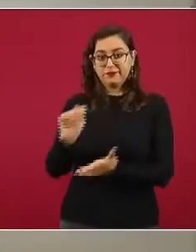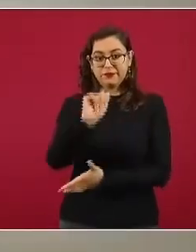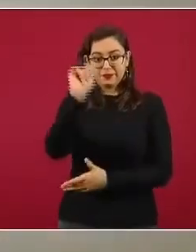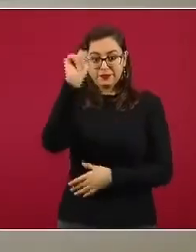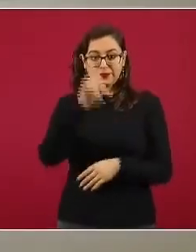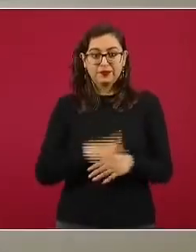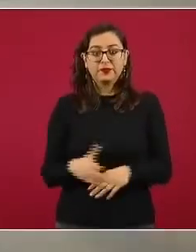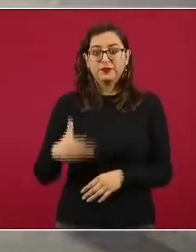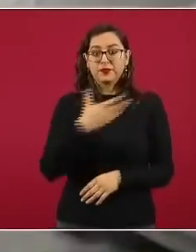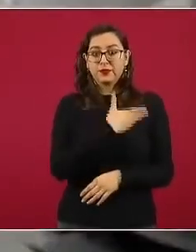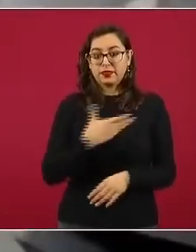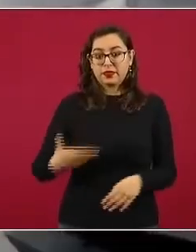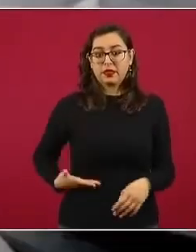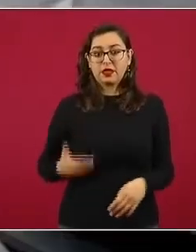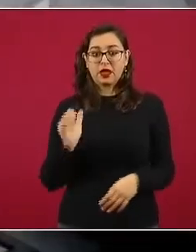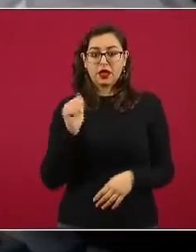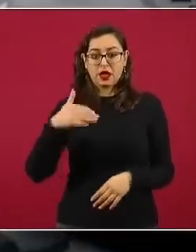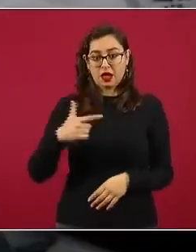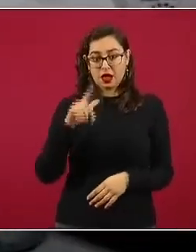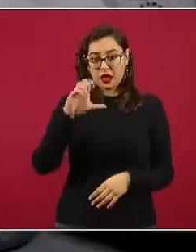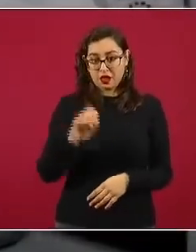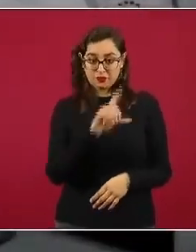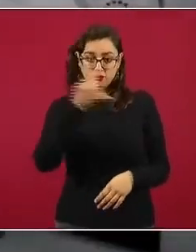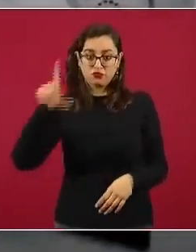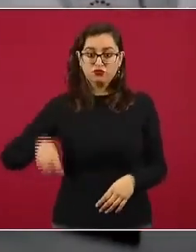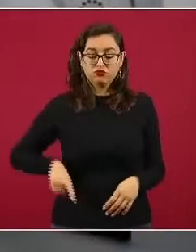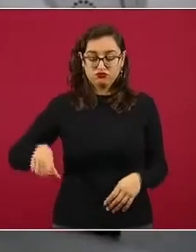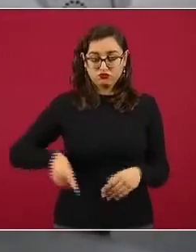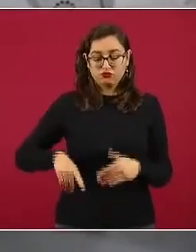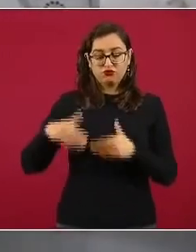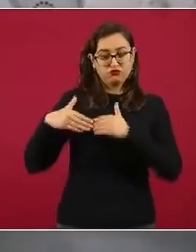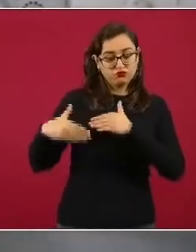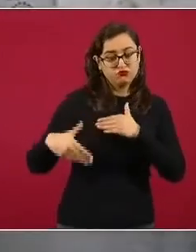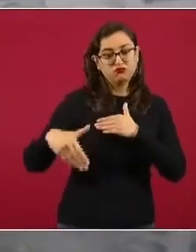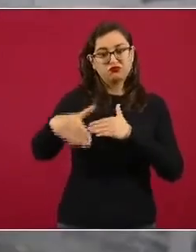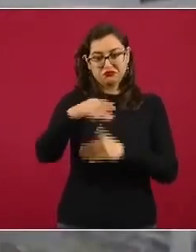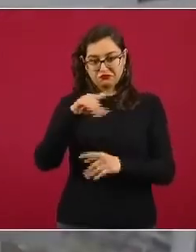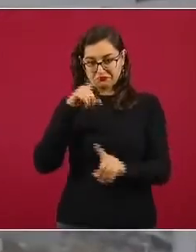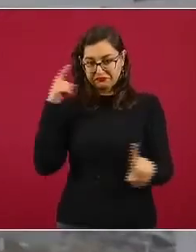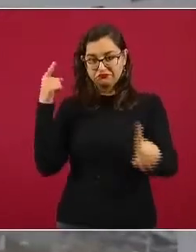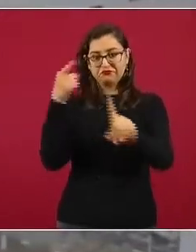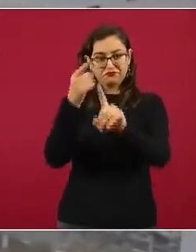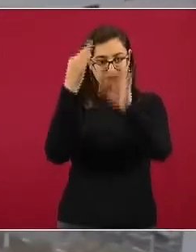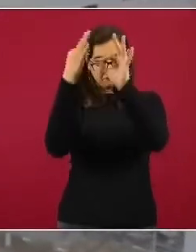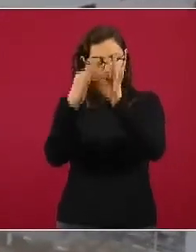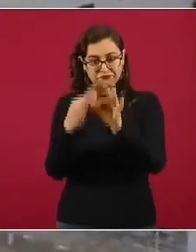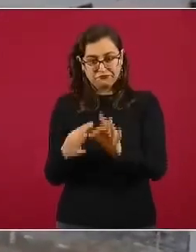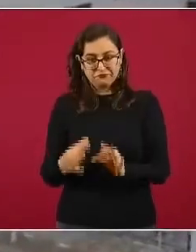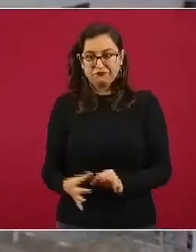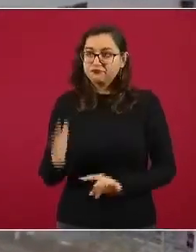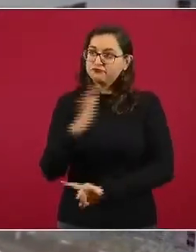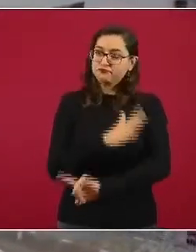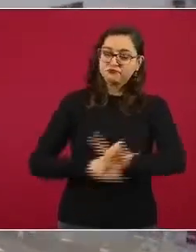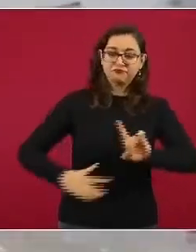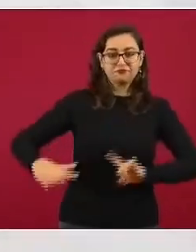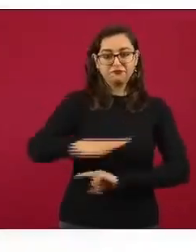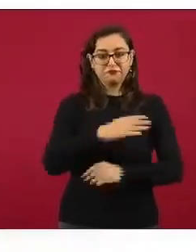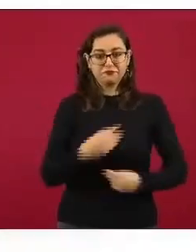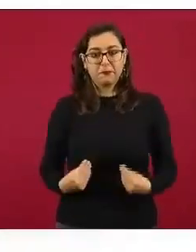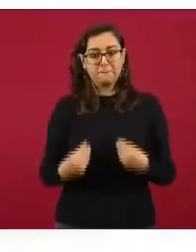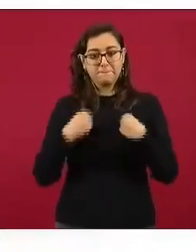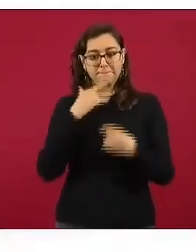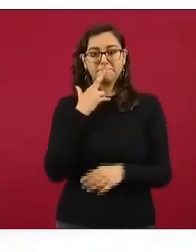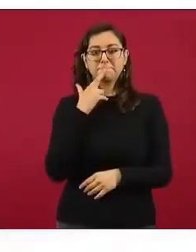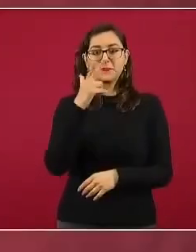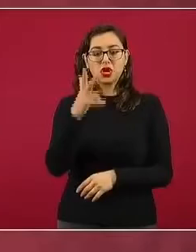presidente Andrés Manuel López Obrador y su gobierno, cumpliendo la misión de mejorar la vida del pueblo de México.